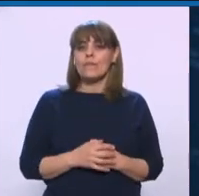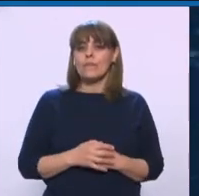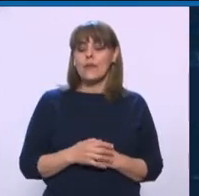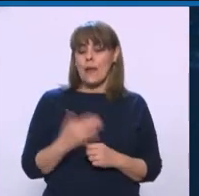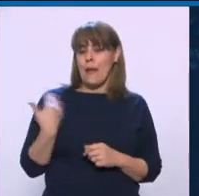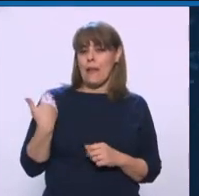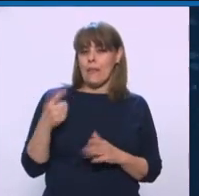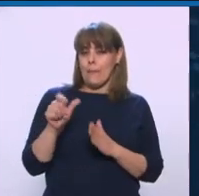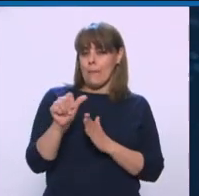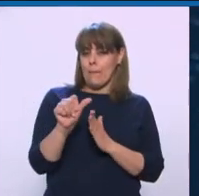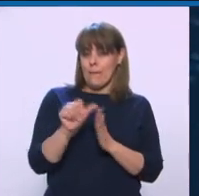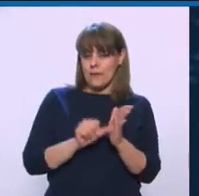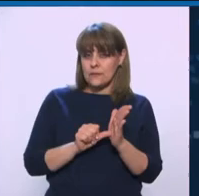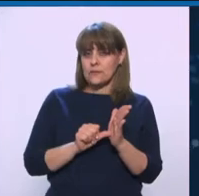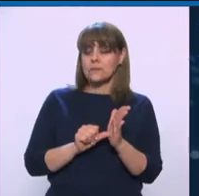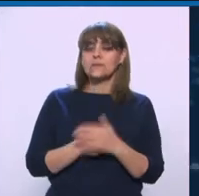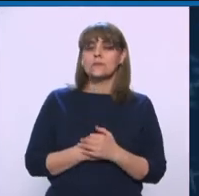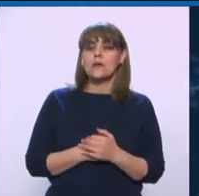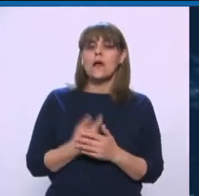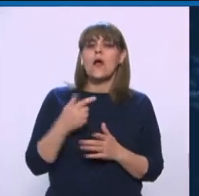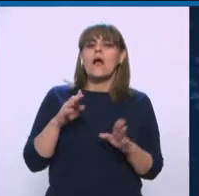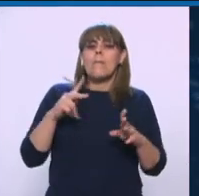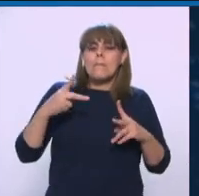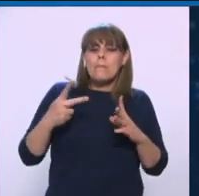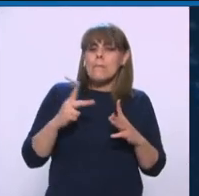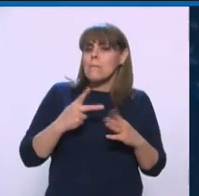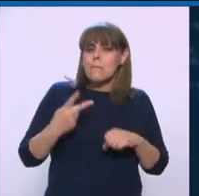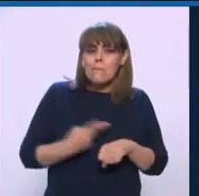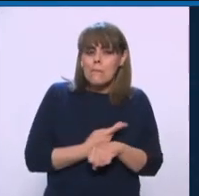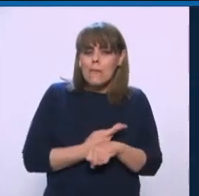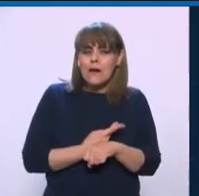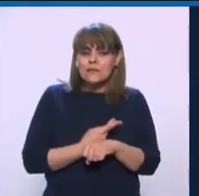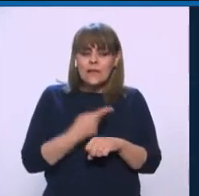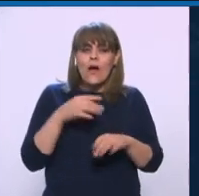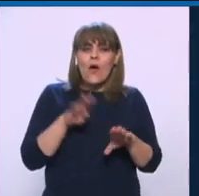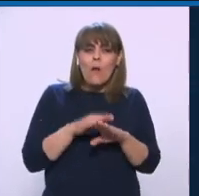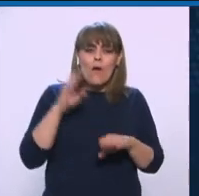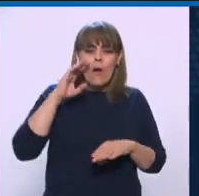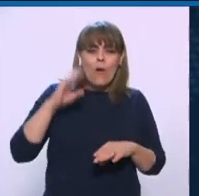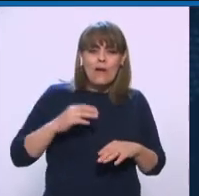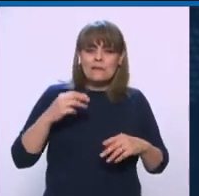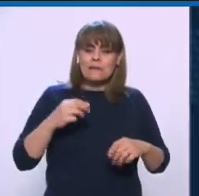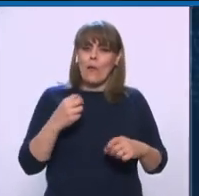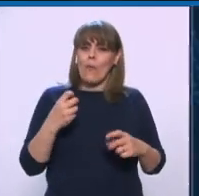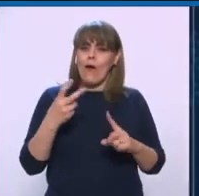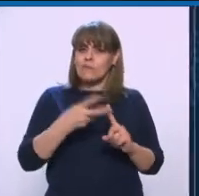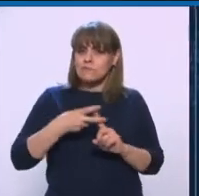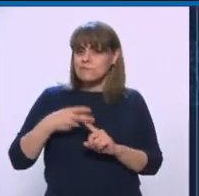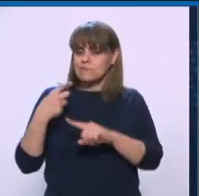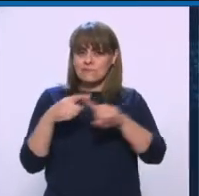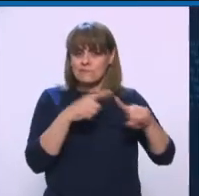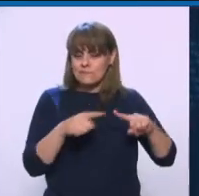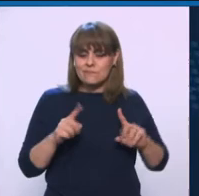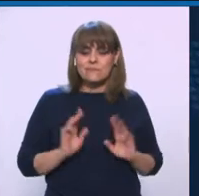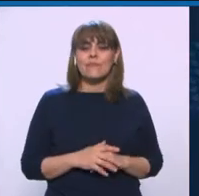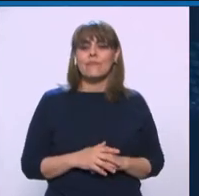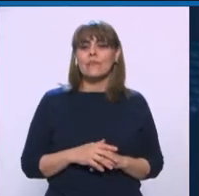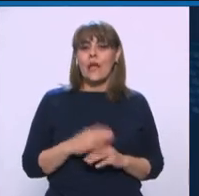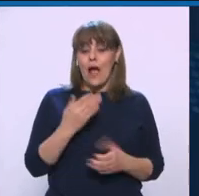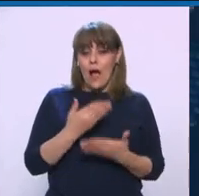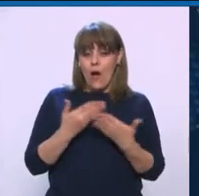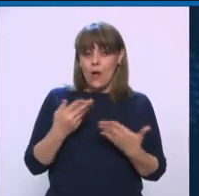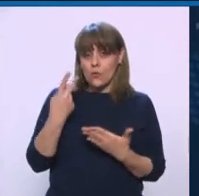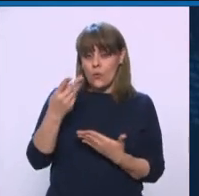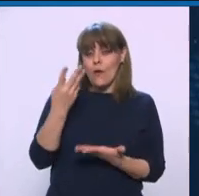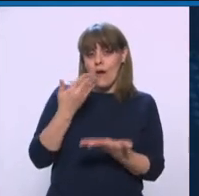estamos en términos de incidencia delictiva. Aquí hicimos una presentación, pero por supuesto no contamos con tu amable presencia y tu